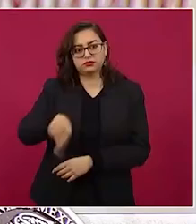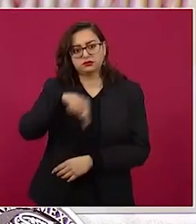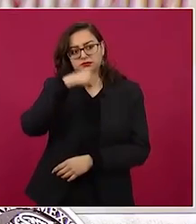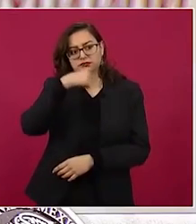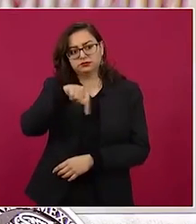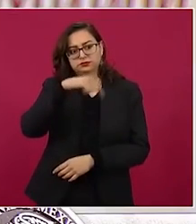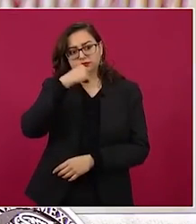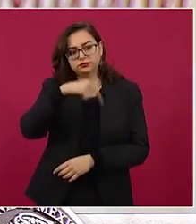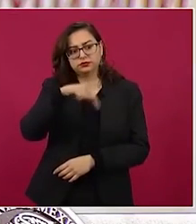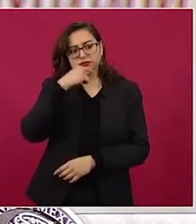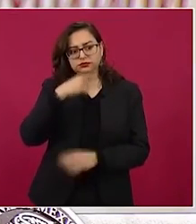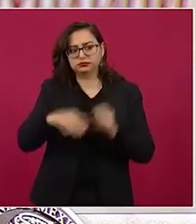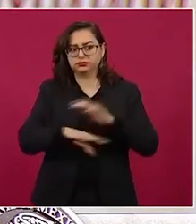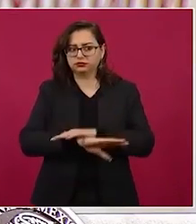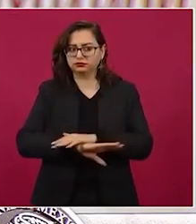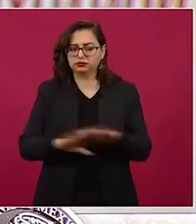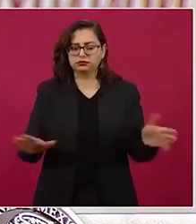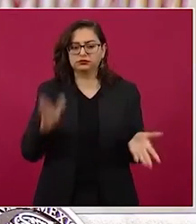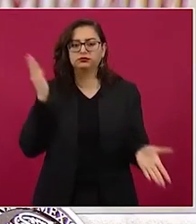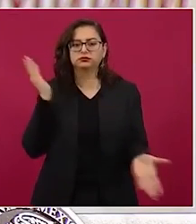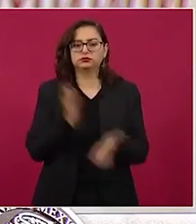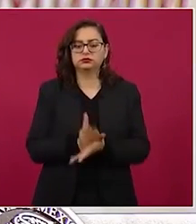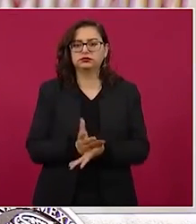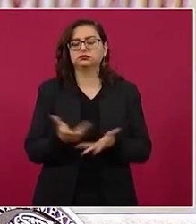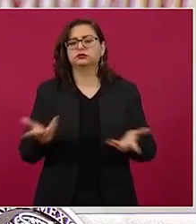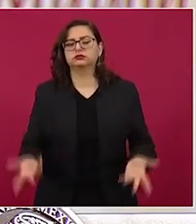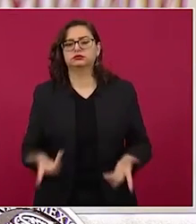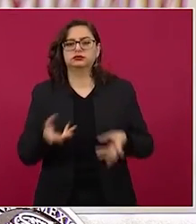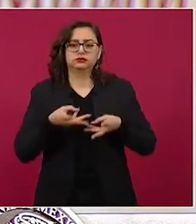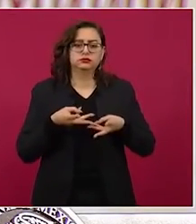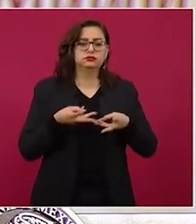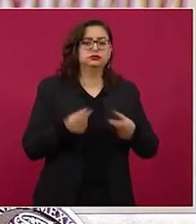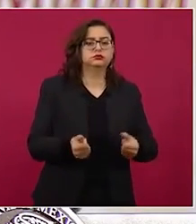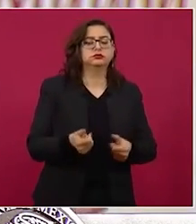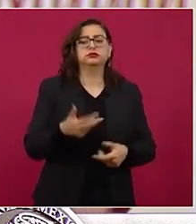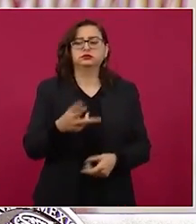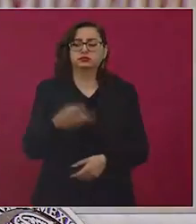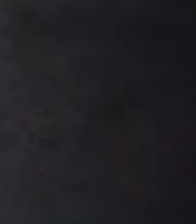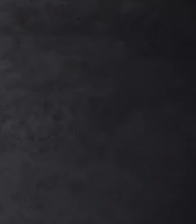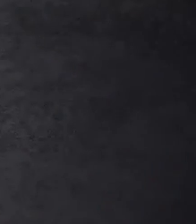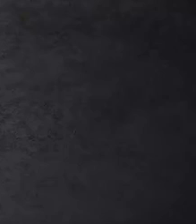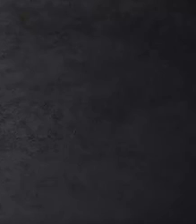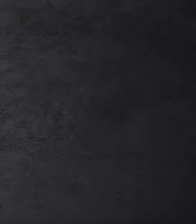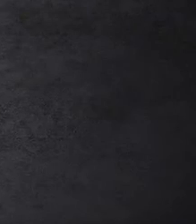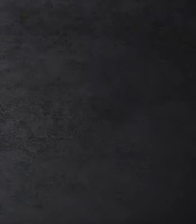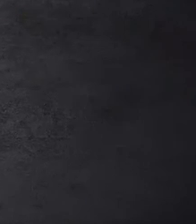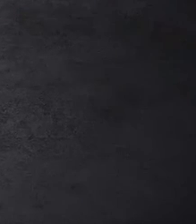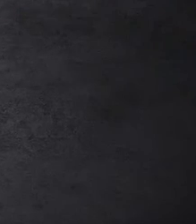de representación, con los viáticos, con los superfluos.